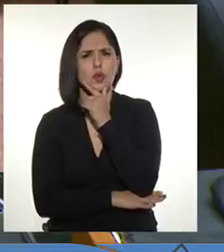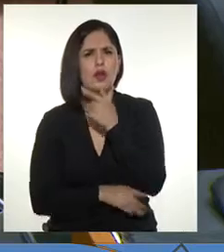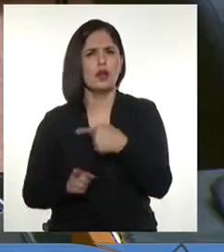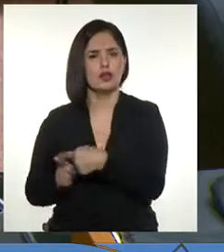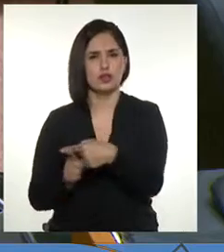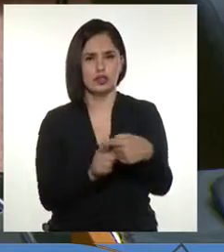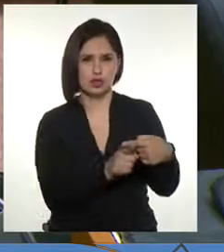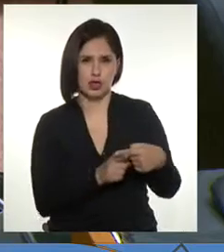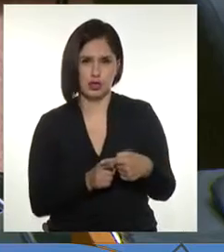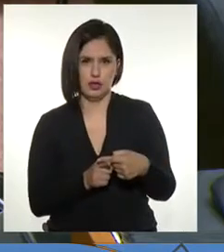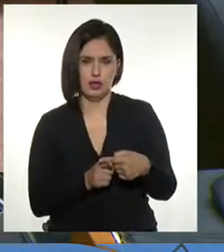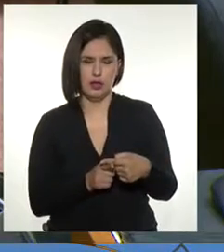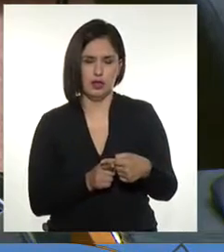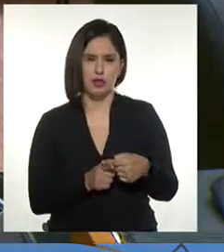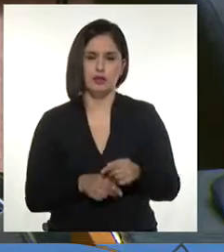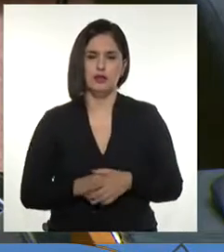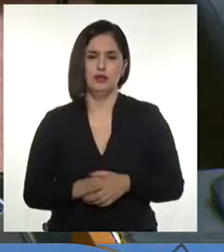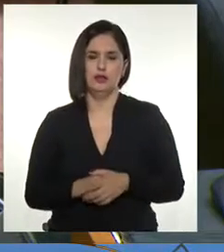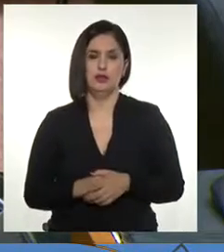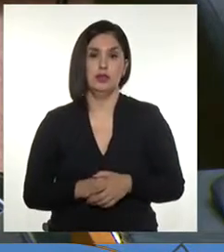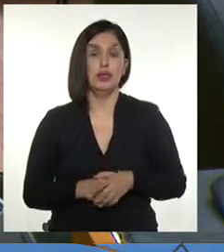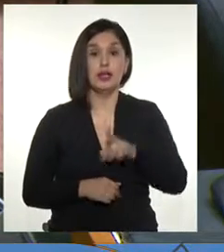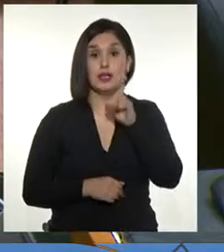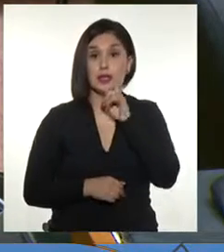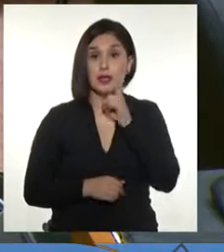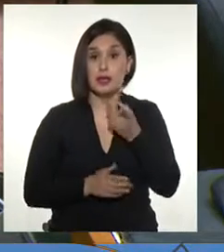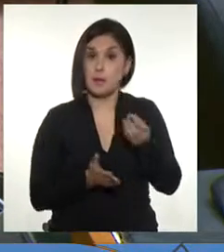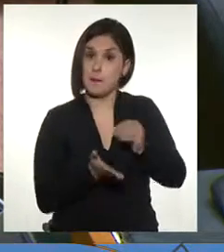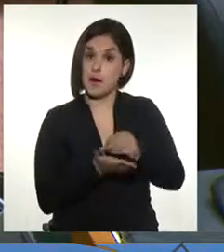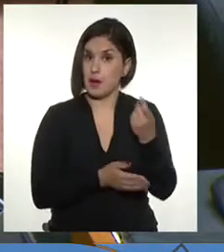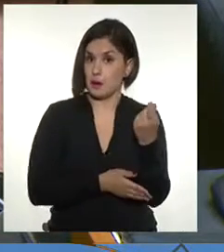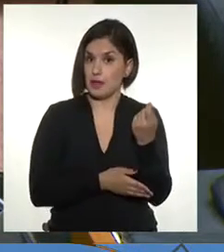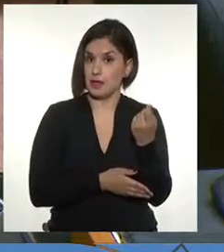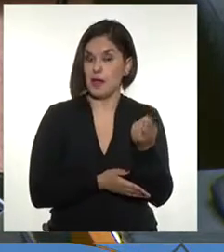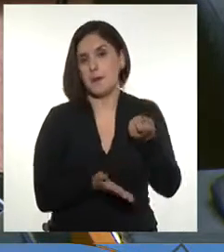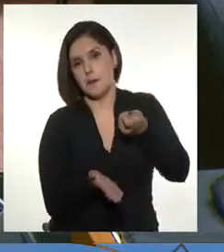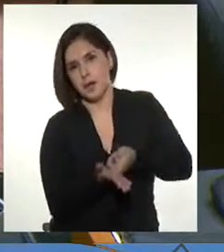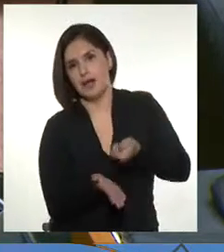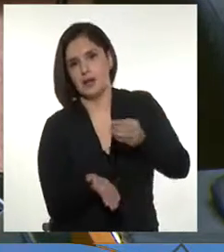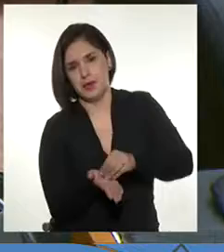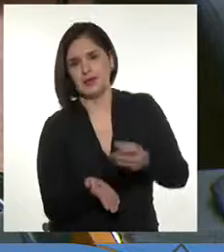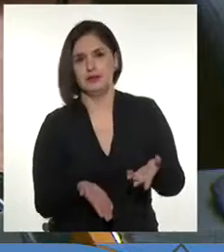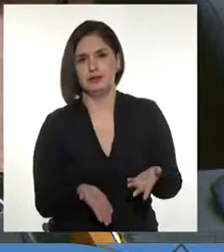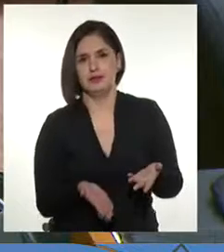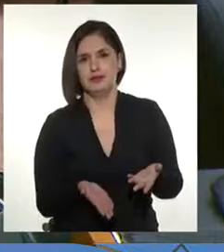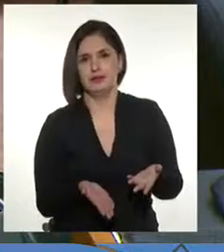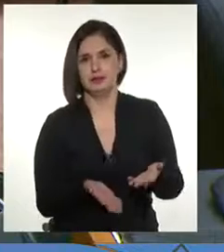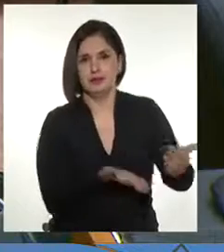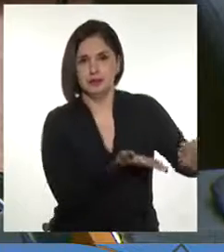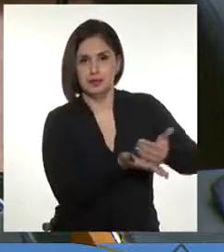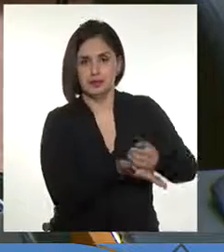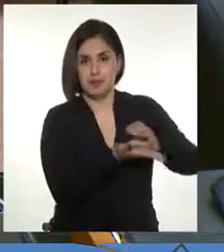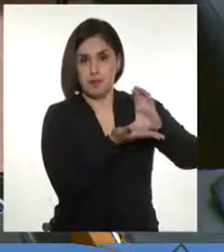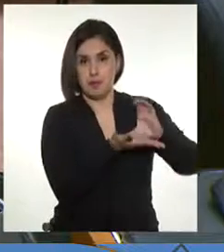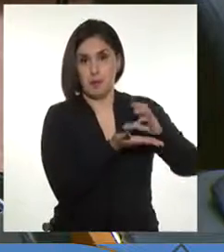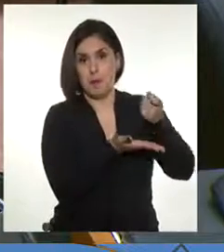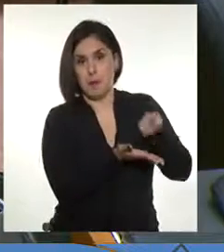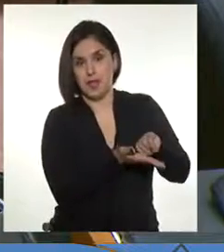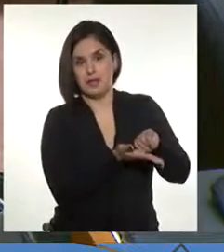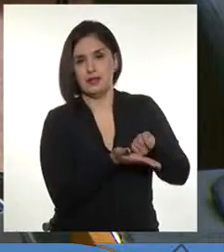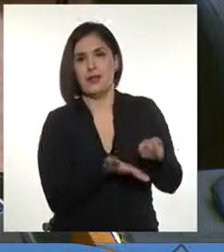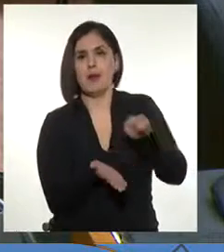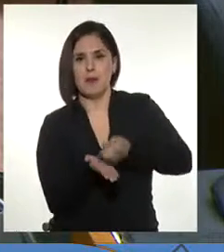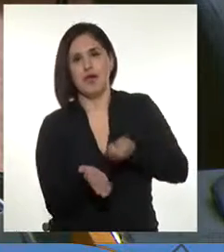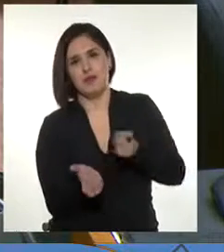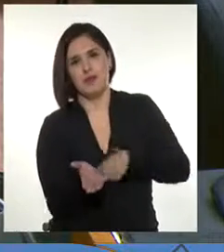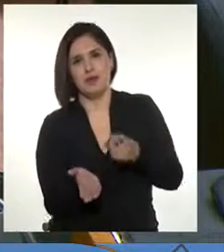que quienes tienen más paguen más. Esa progresividad tributaria aún es